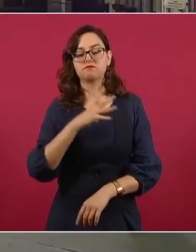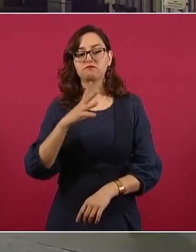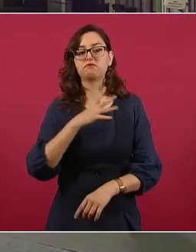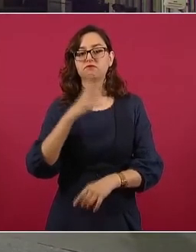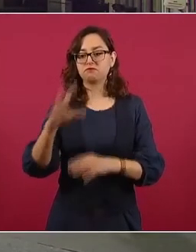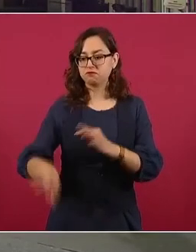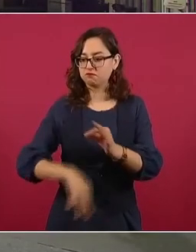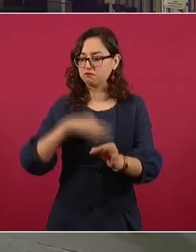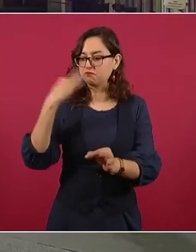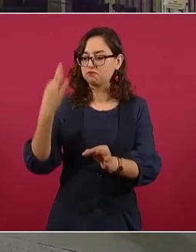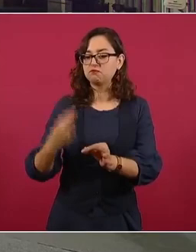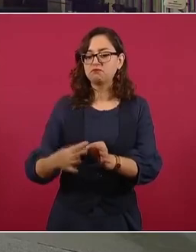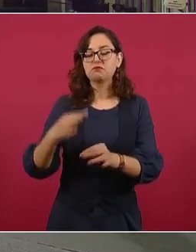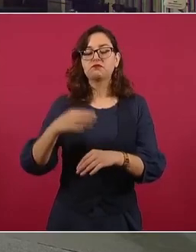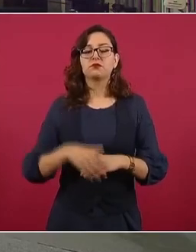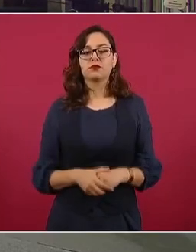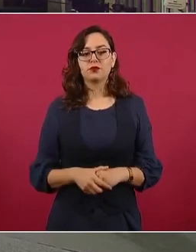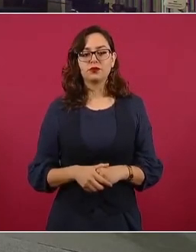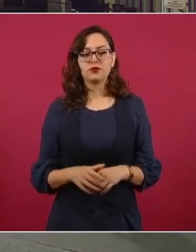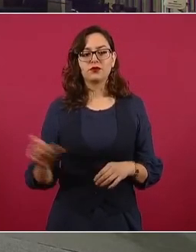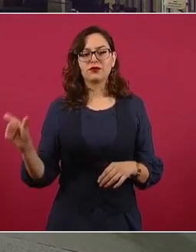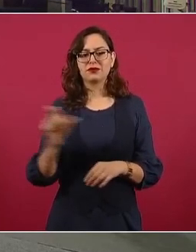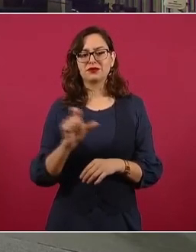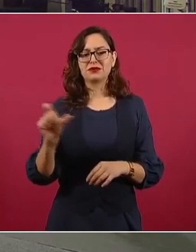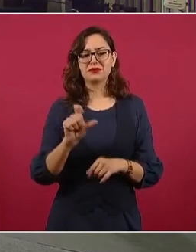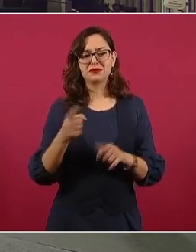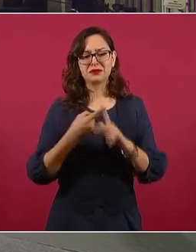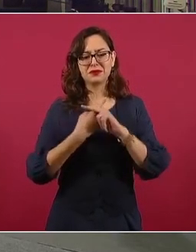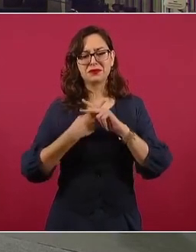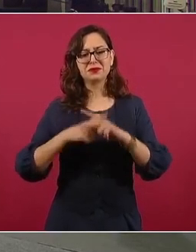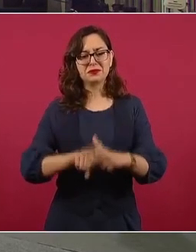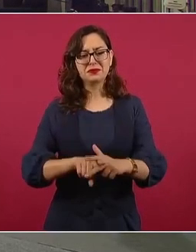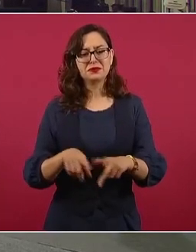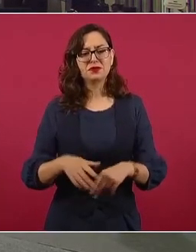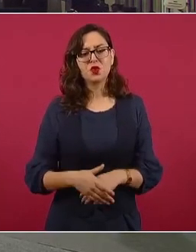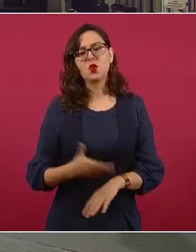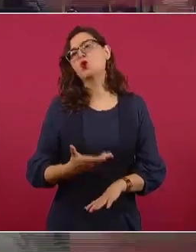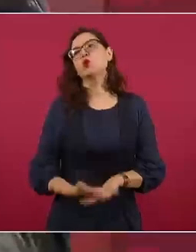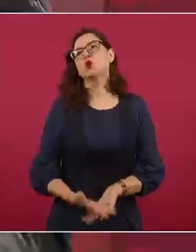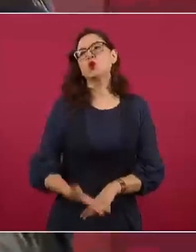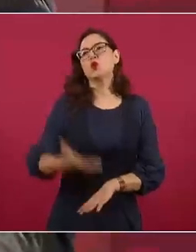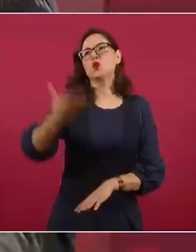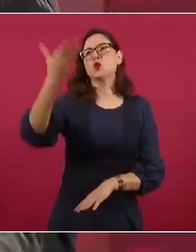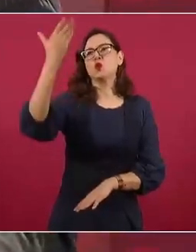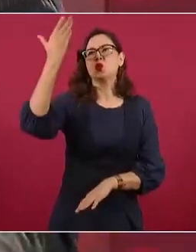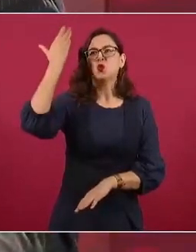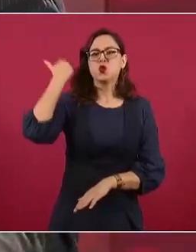Esto se hizo a partir de la nacionalización de la industria eléctrica,